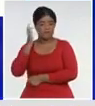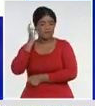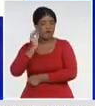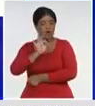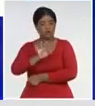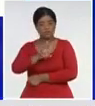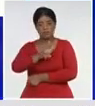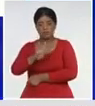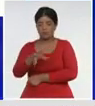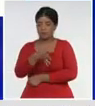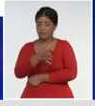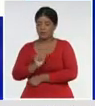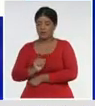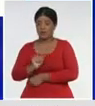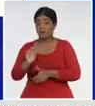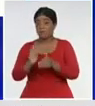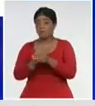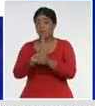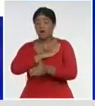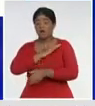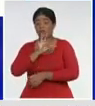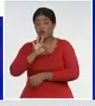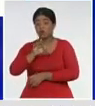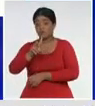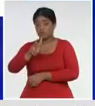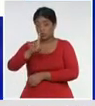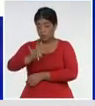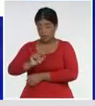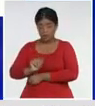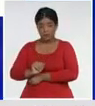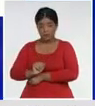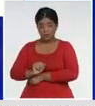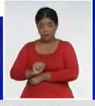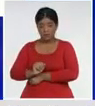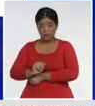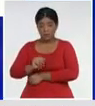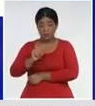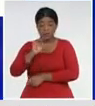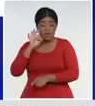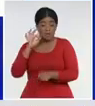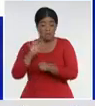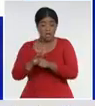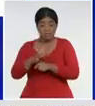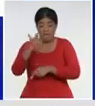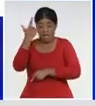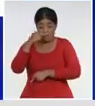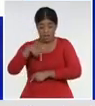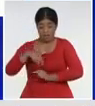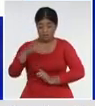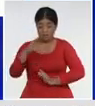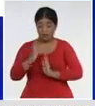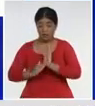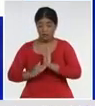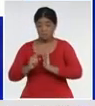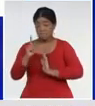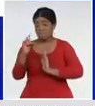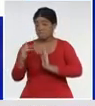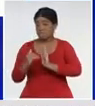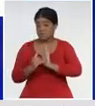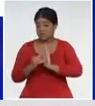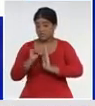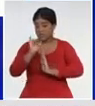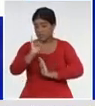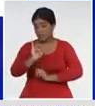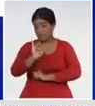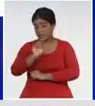en marzo, 829, y en los primeros, cinco días de este mes, 1,073,